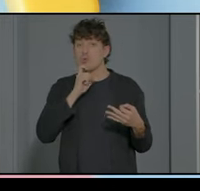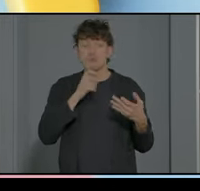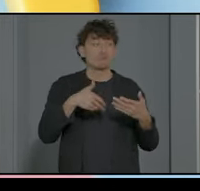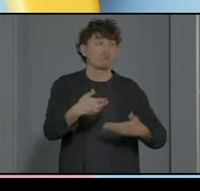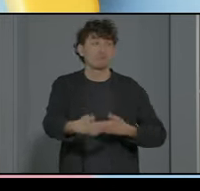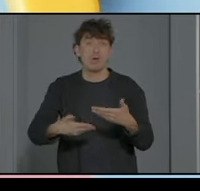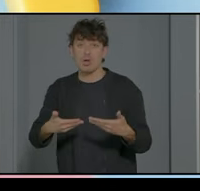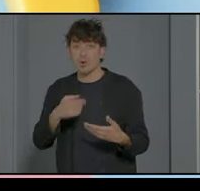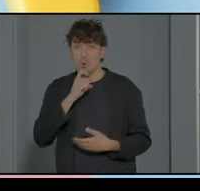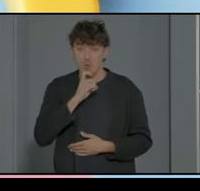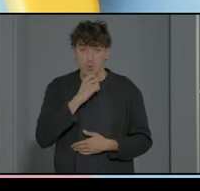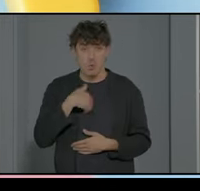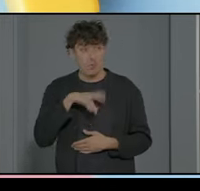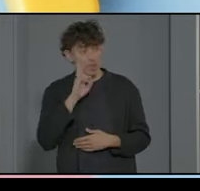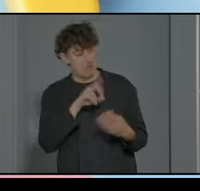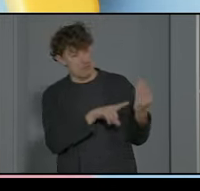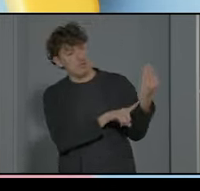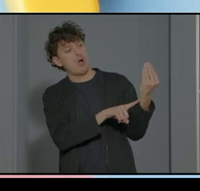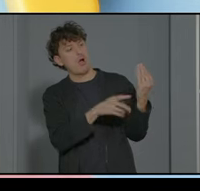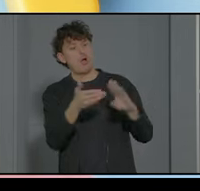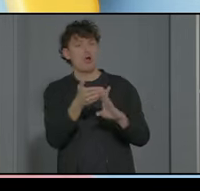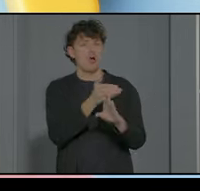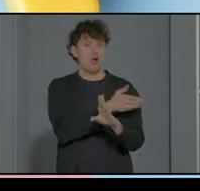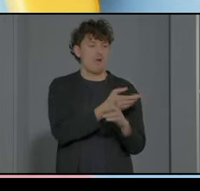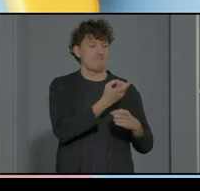pues eso algo que me da información por adelantado